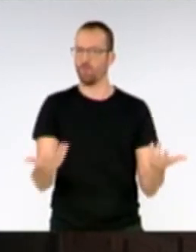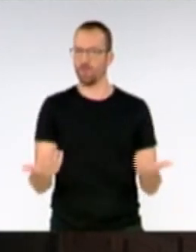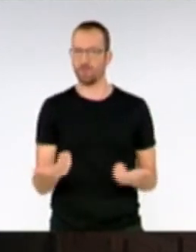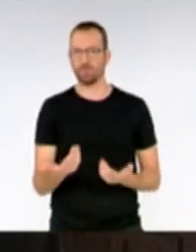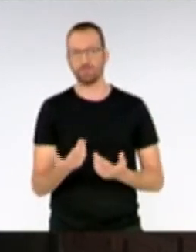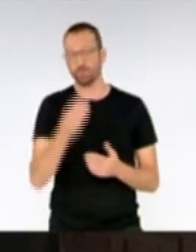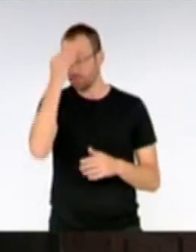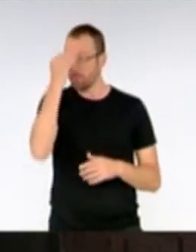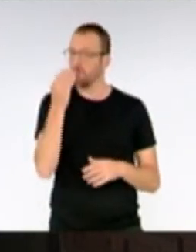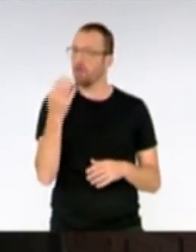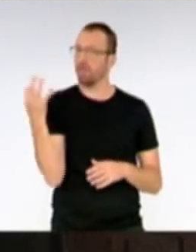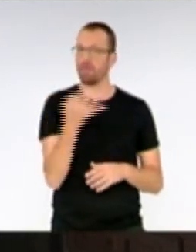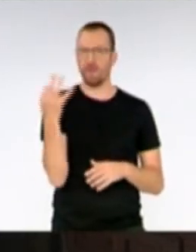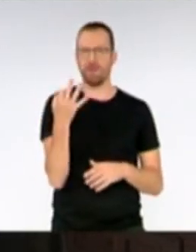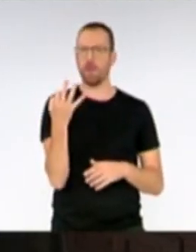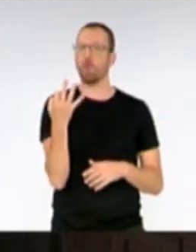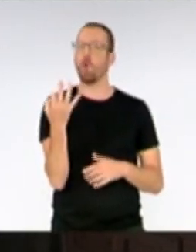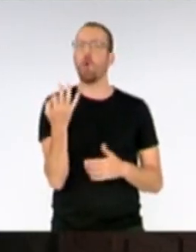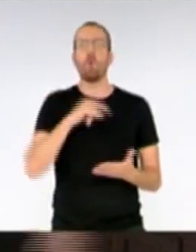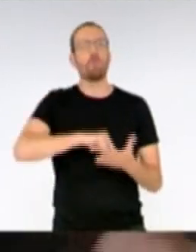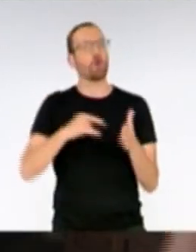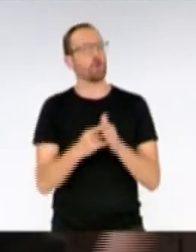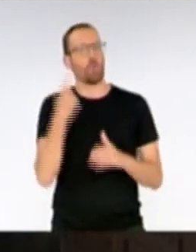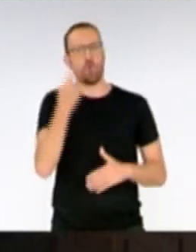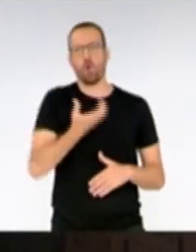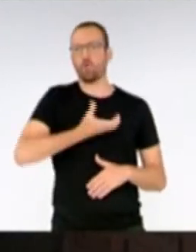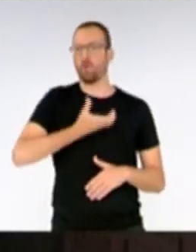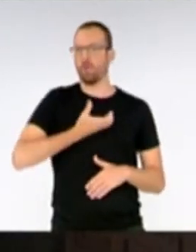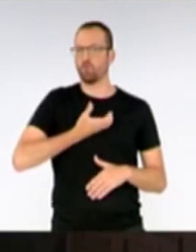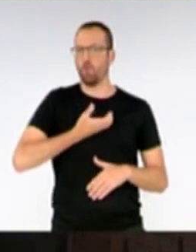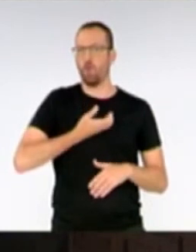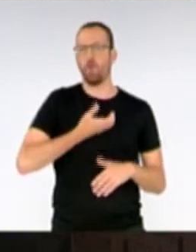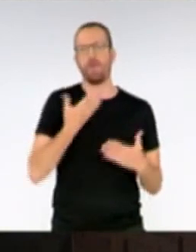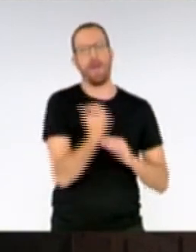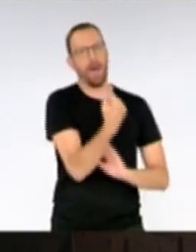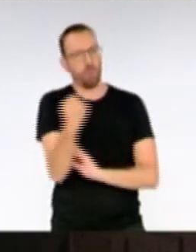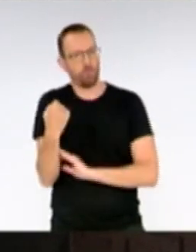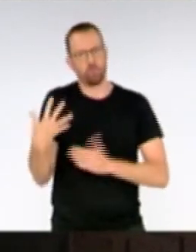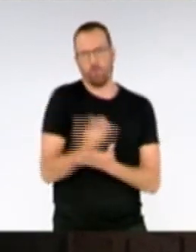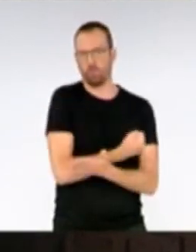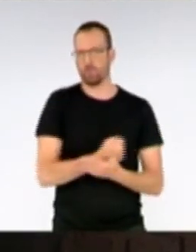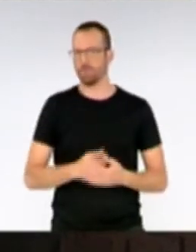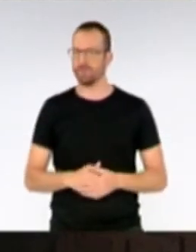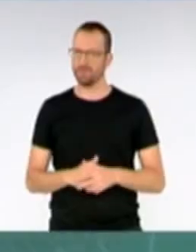eso creemos que es necesario que haya un proyecto único, amplio y con el apoyo de todos y todas.